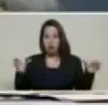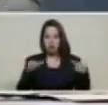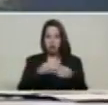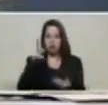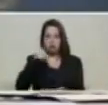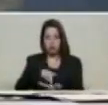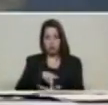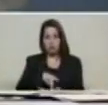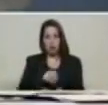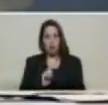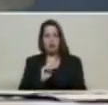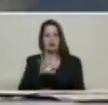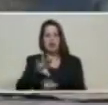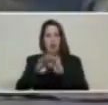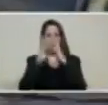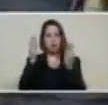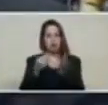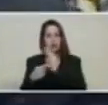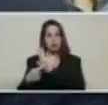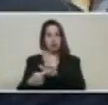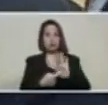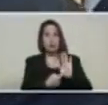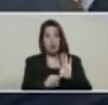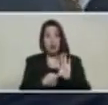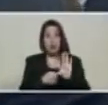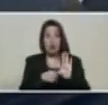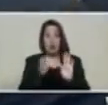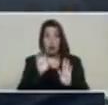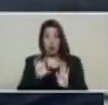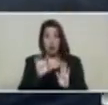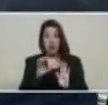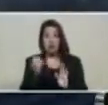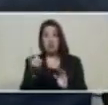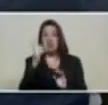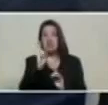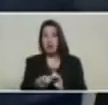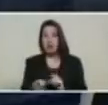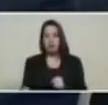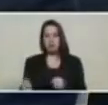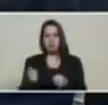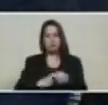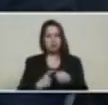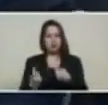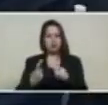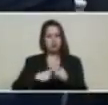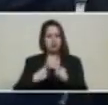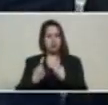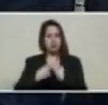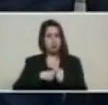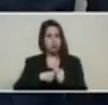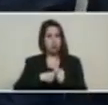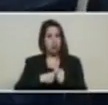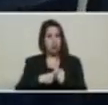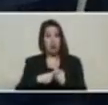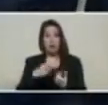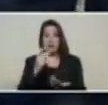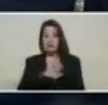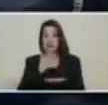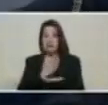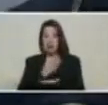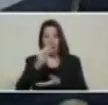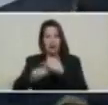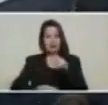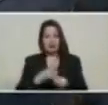mensaje al mundo y un mensaje al país de sumarse, como siempre hemos establecido, a convertir un